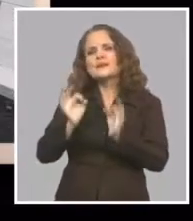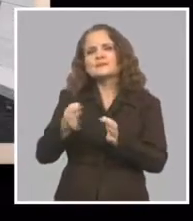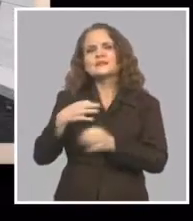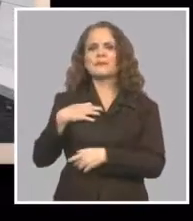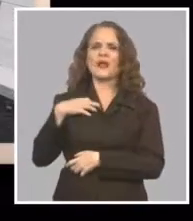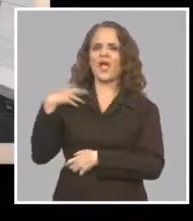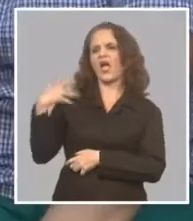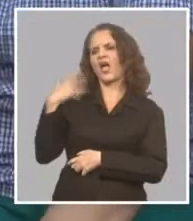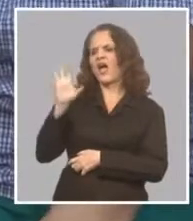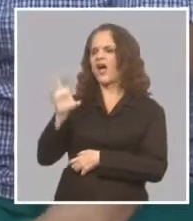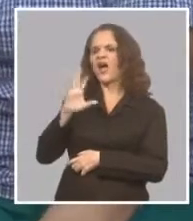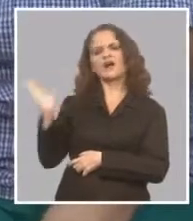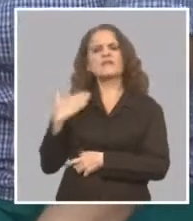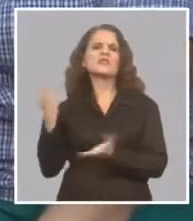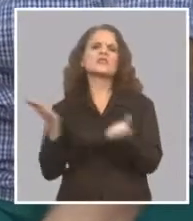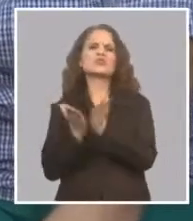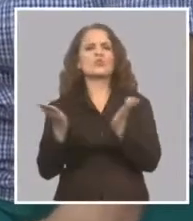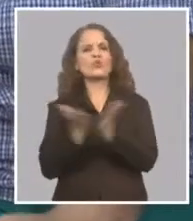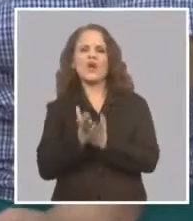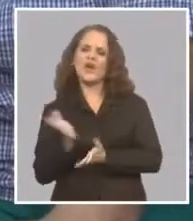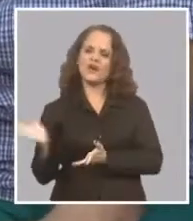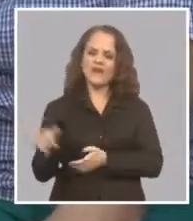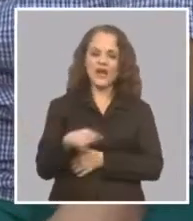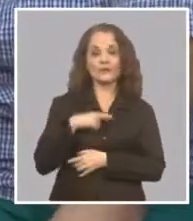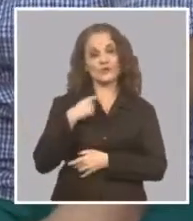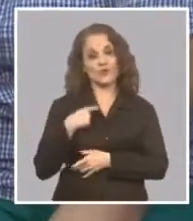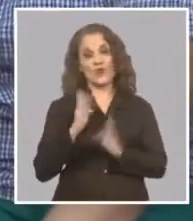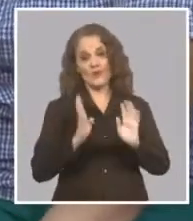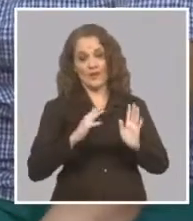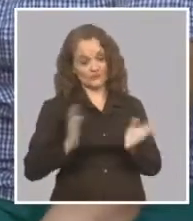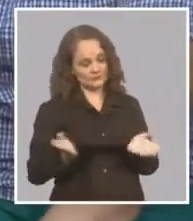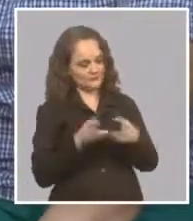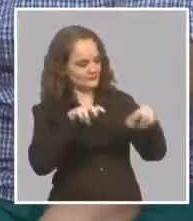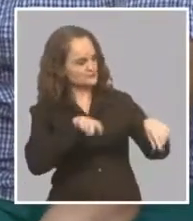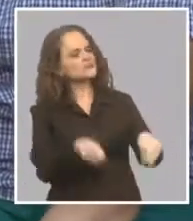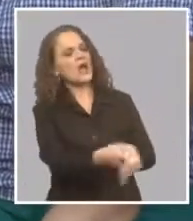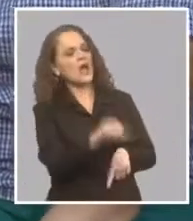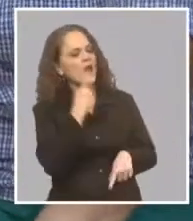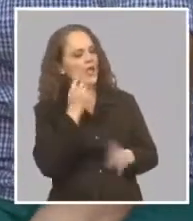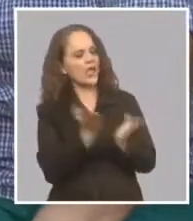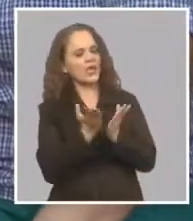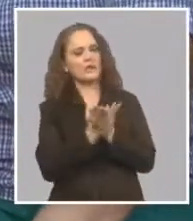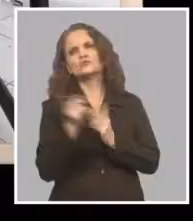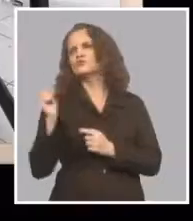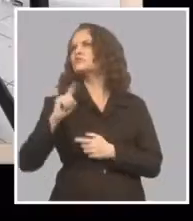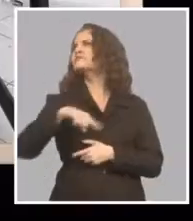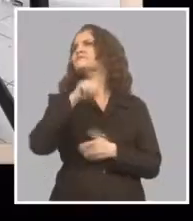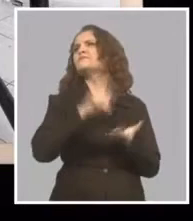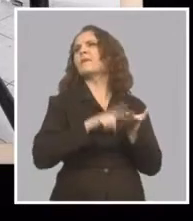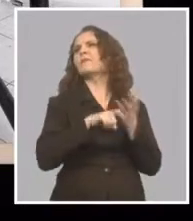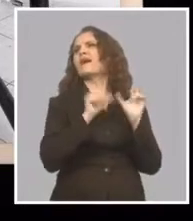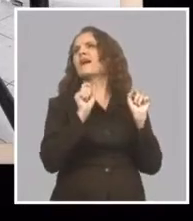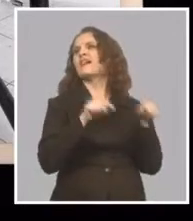regañando Y que vamos a estudiar Y que ¿Por qué la pongo a repasar? Y entonces Me dice No, no, yo voy con mi papá